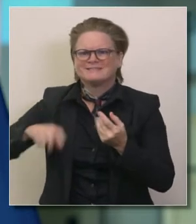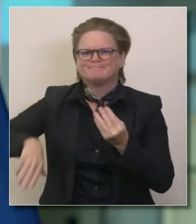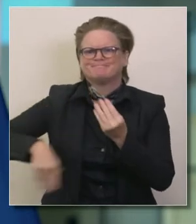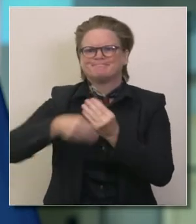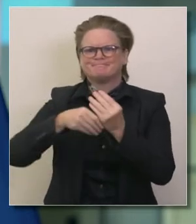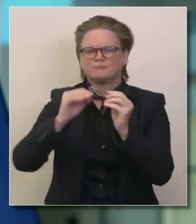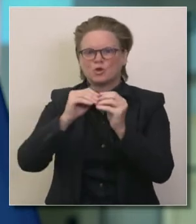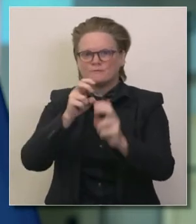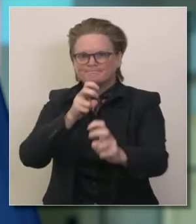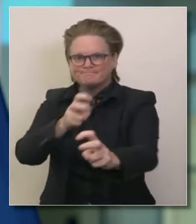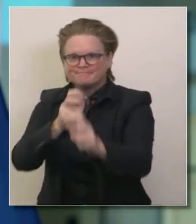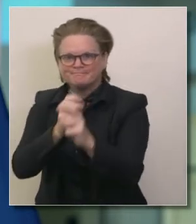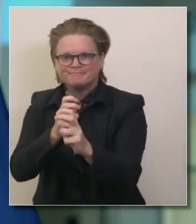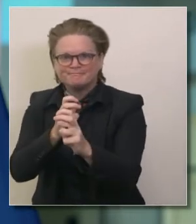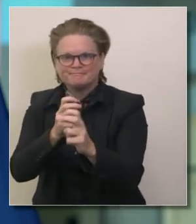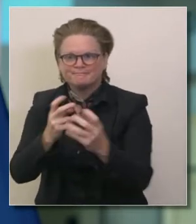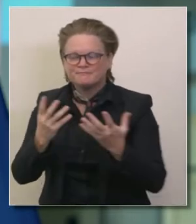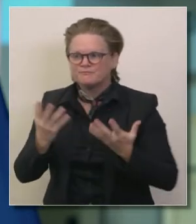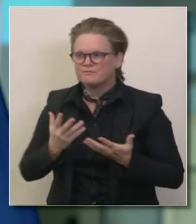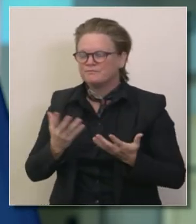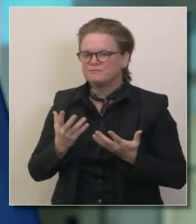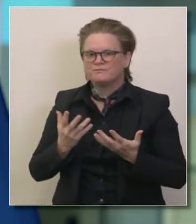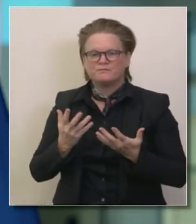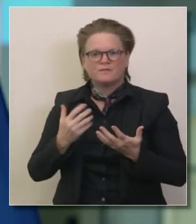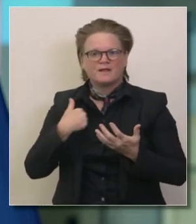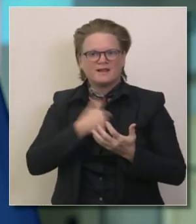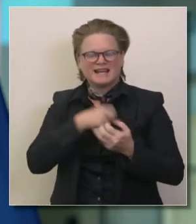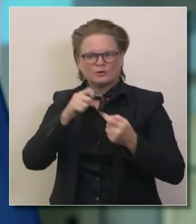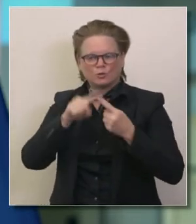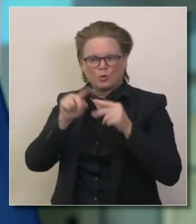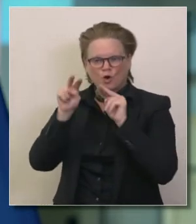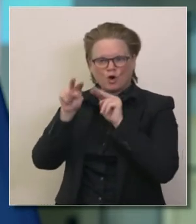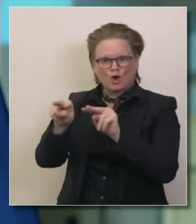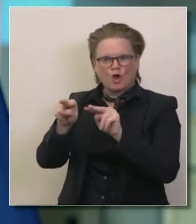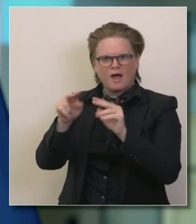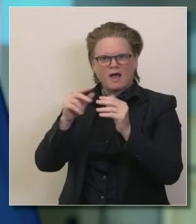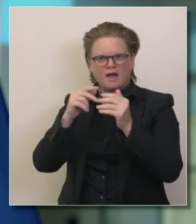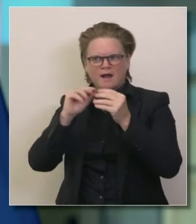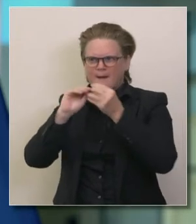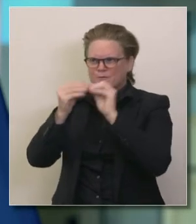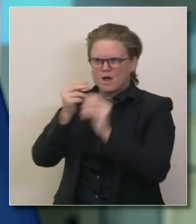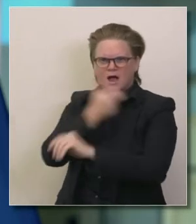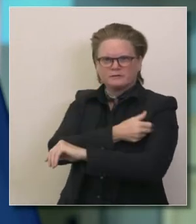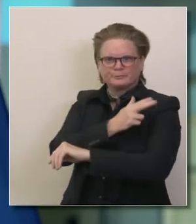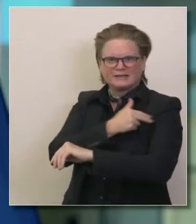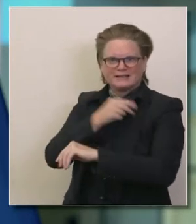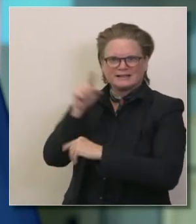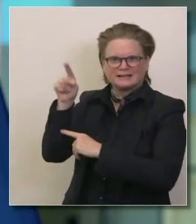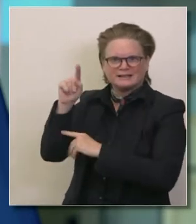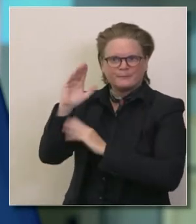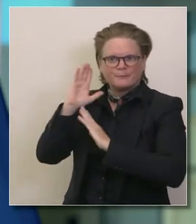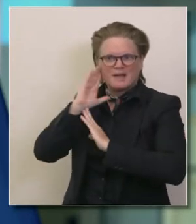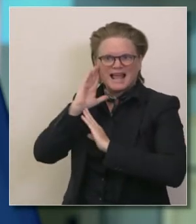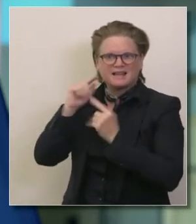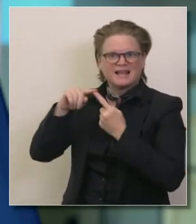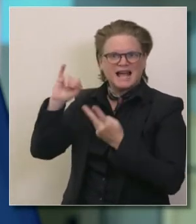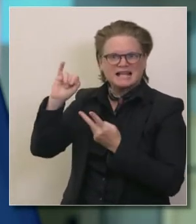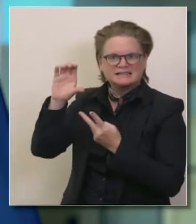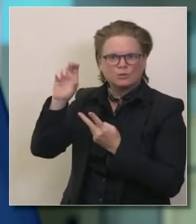y recientemente viendo las capacidades en las unidades de cuidados intensivos viendo la capacidad de